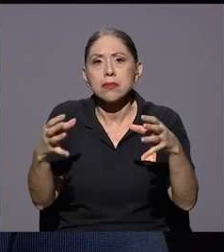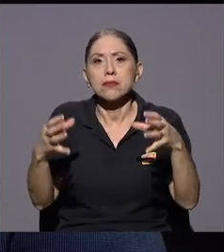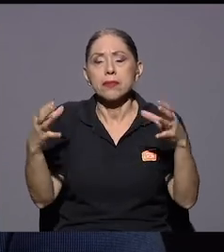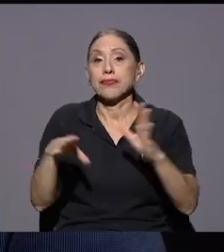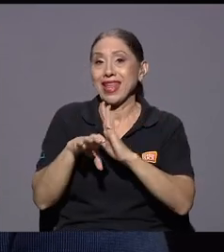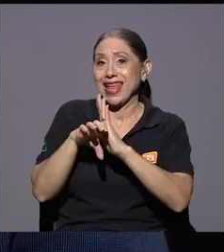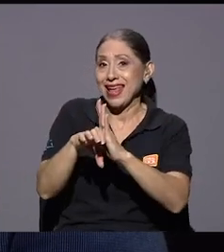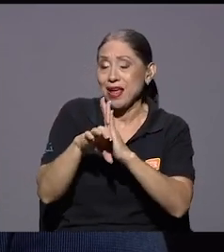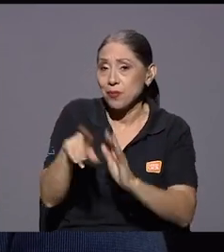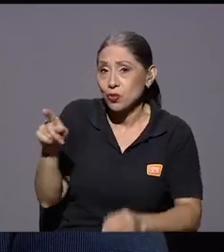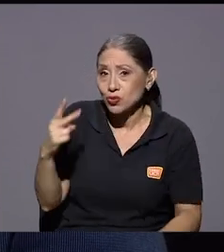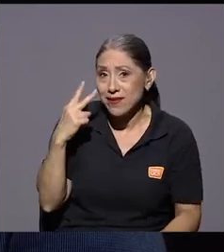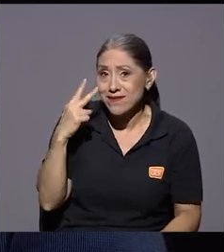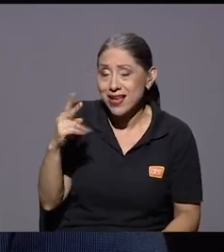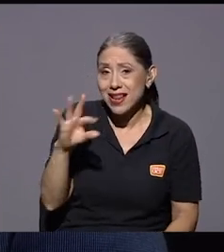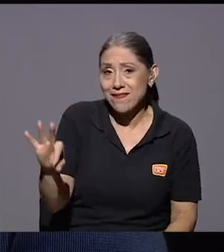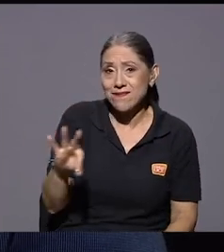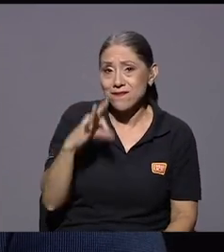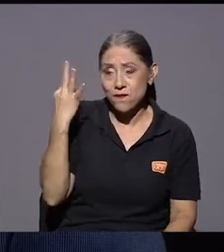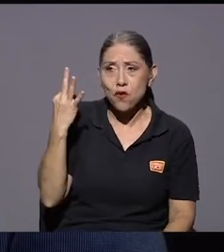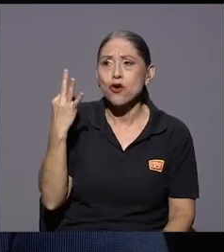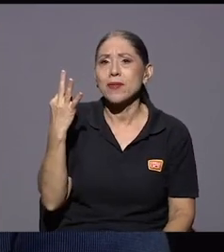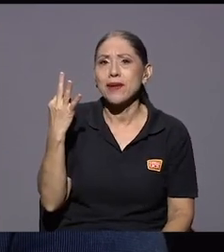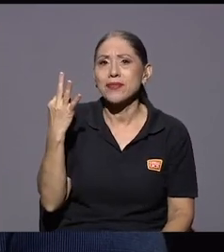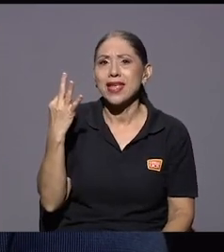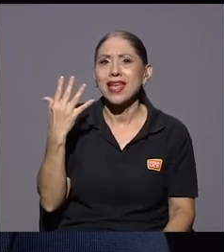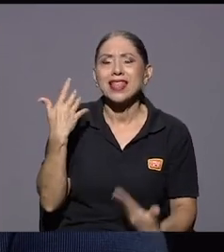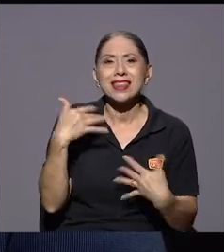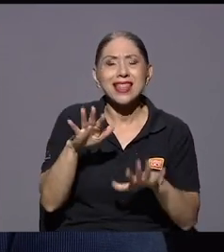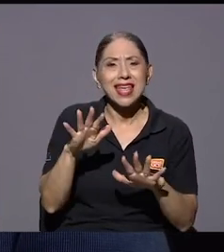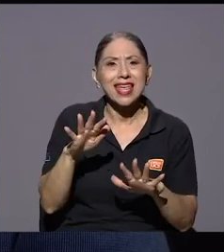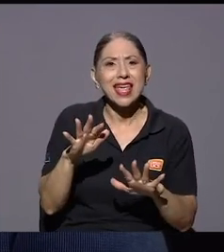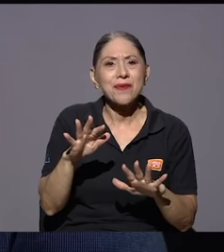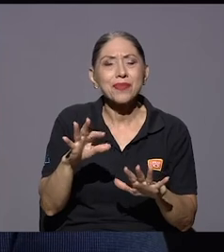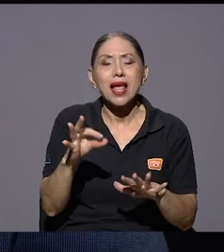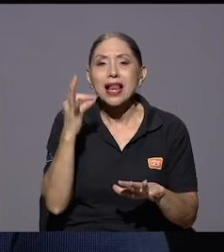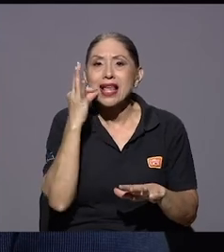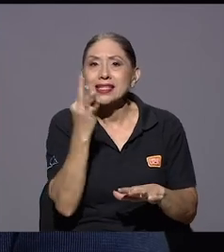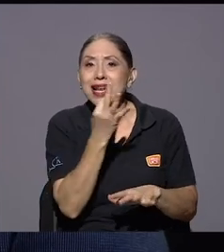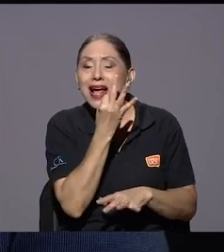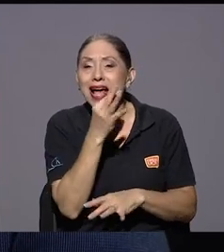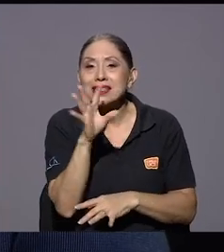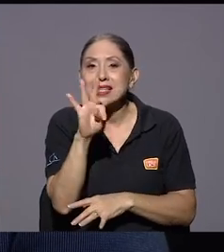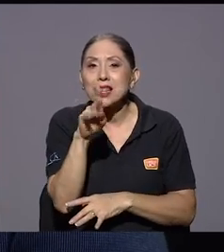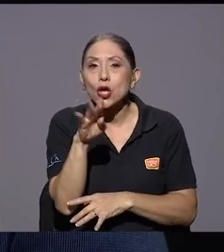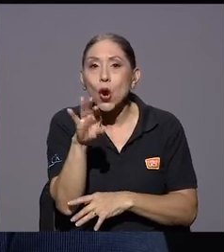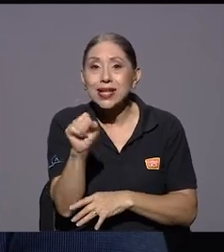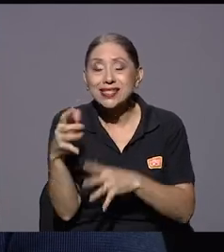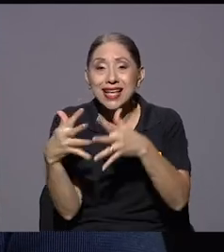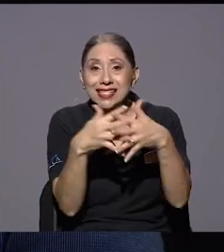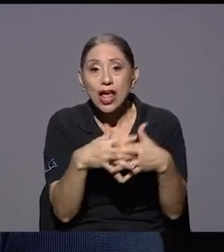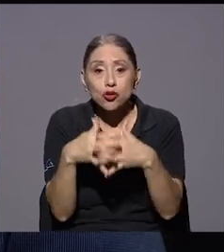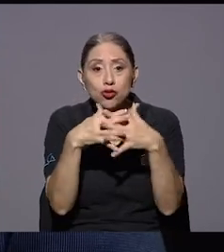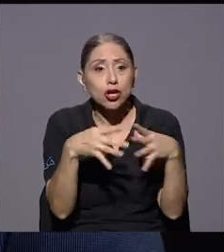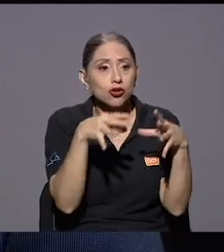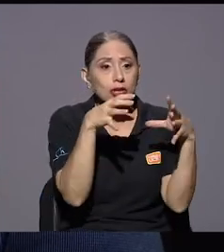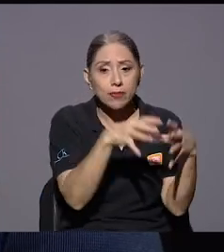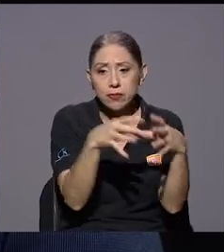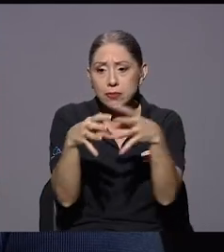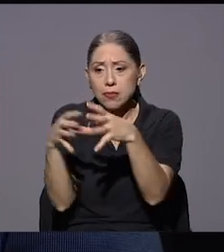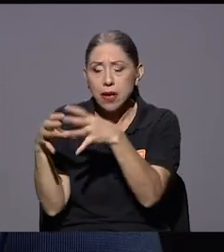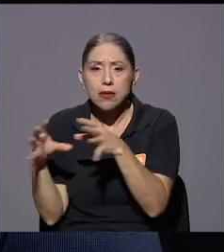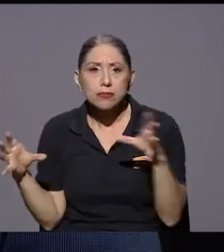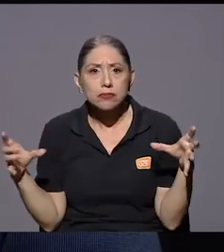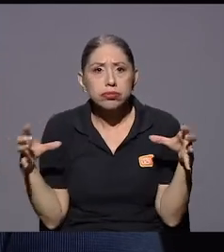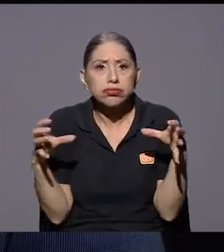ves por ejemplo la forma en que fusionaron las las granjas de troles en los Estados Unidos y como esas informaciones